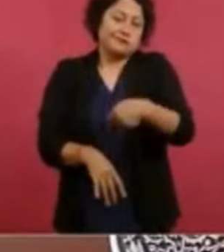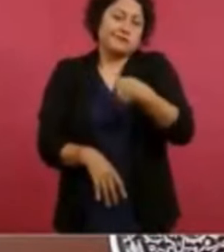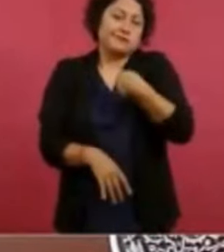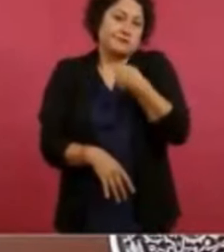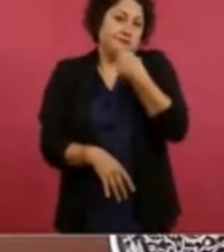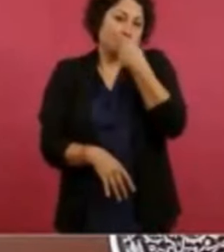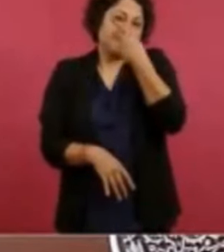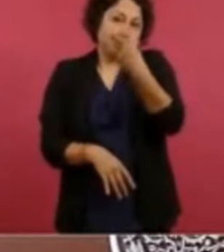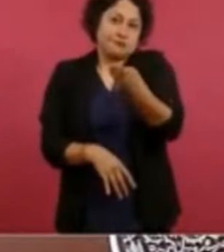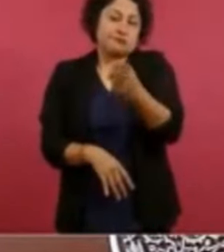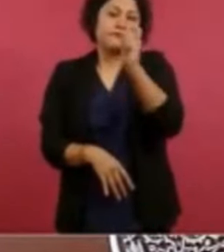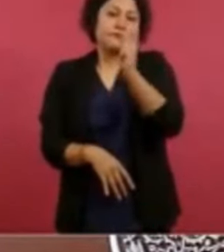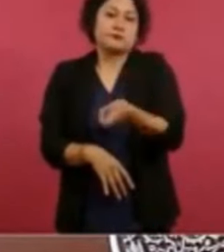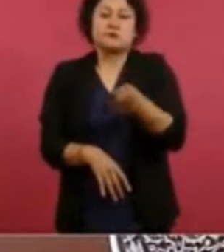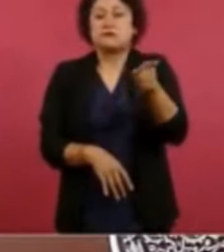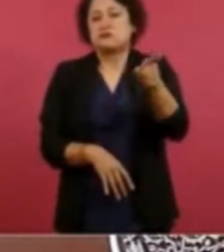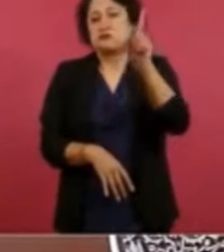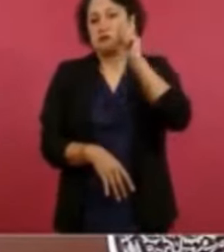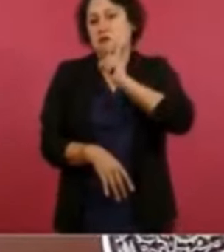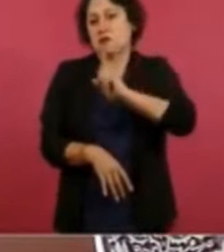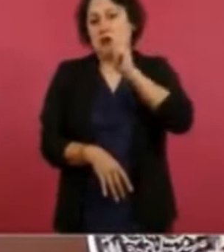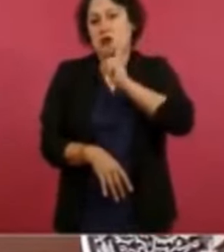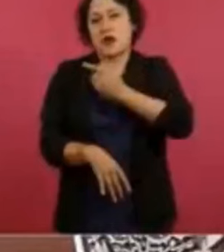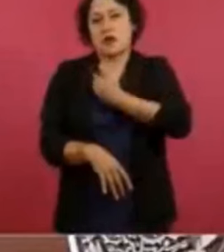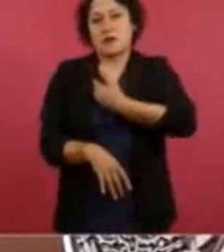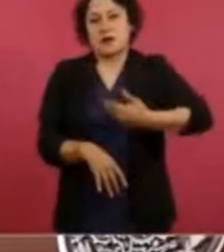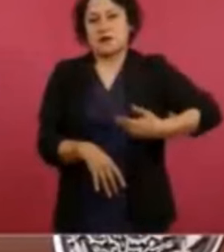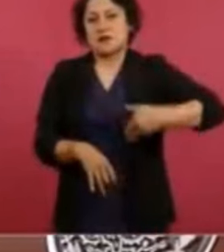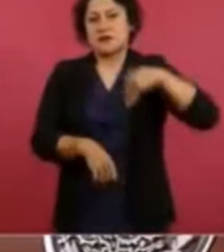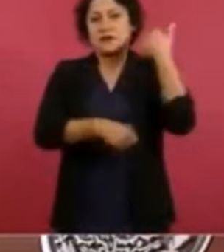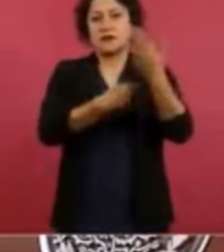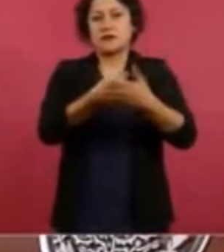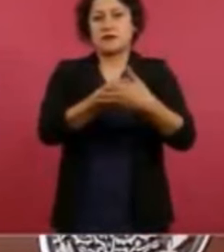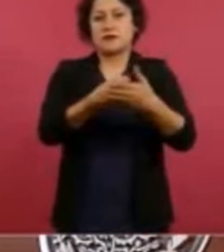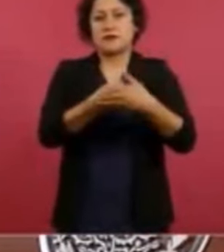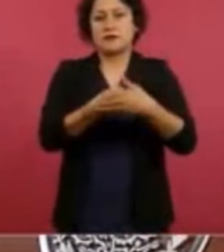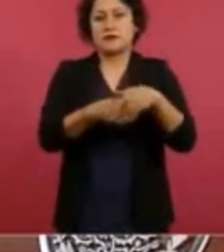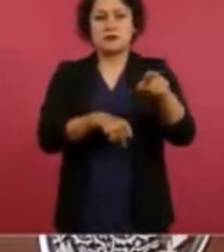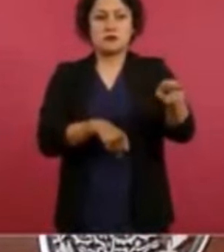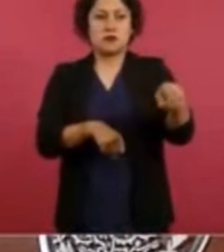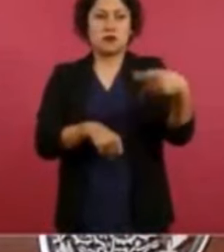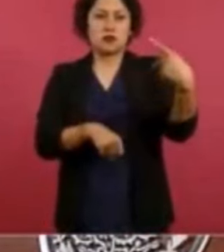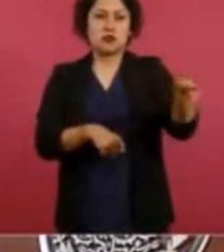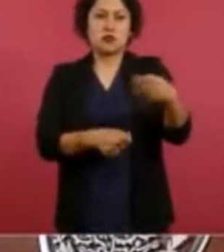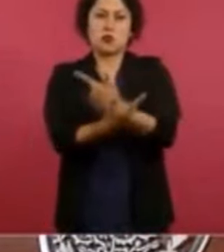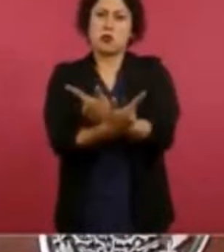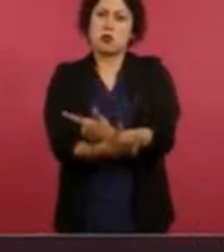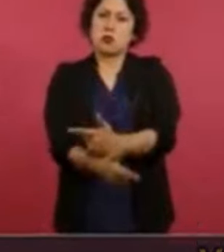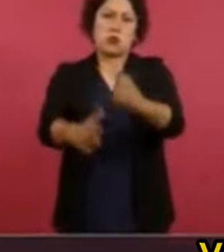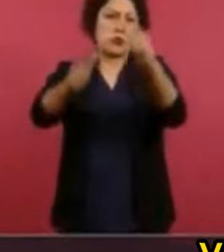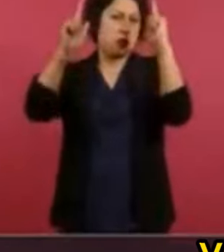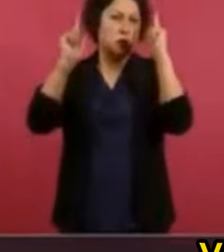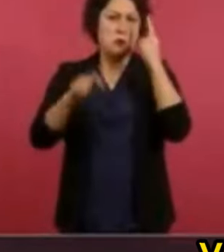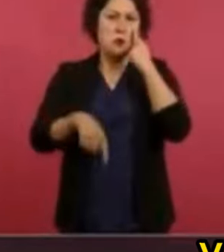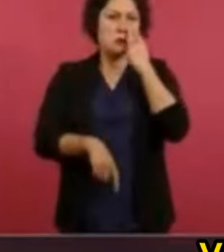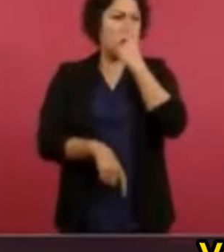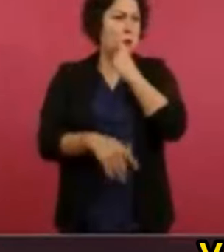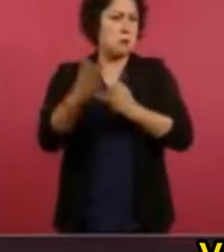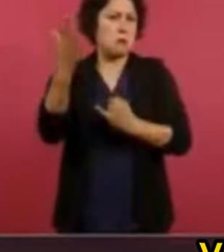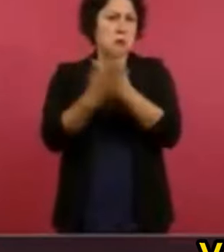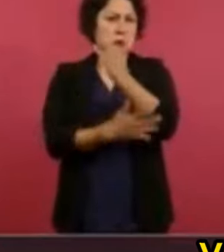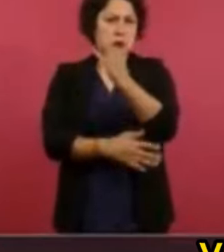La presidenta electa está actuando con absoluta libertad. Yo no estoy